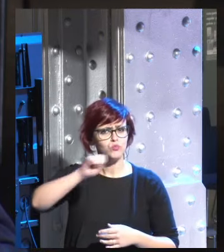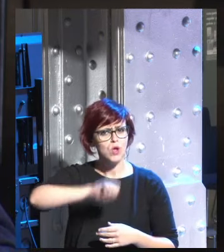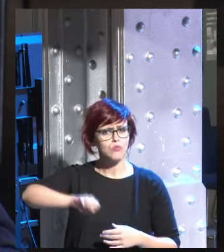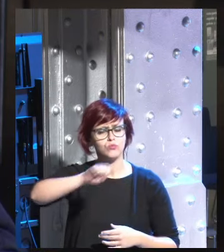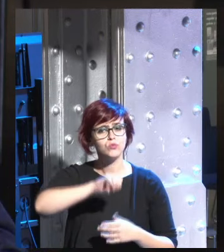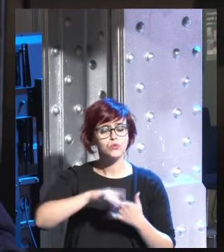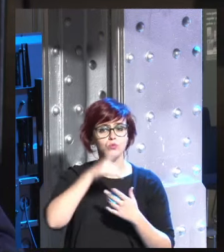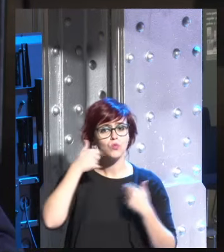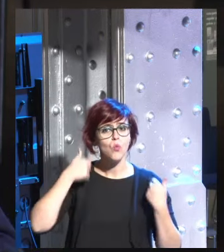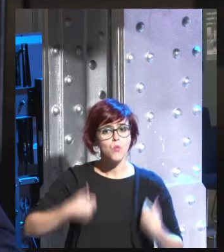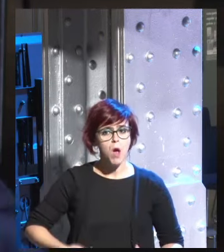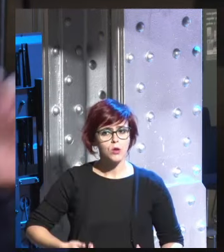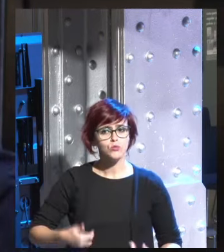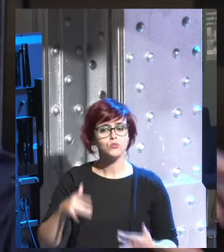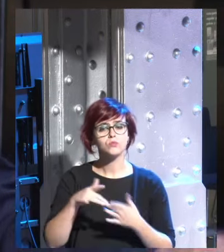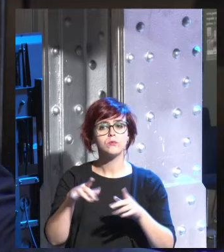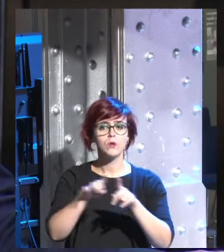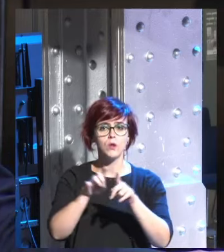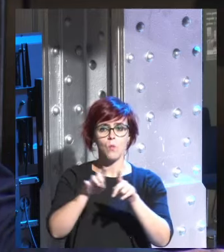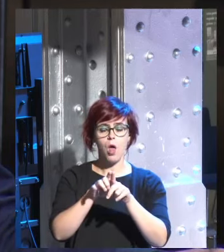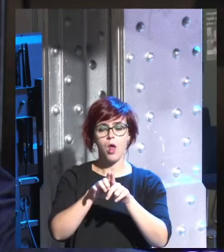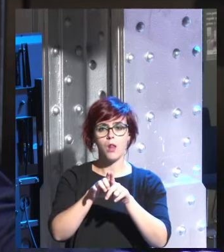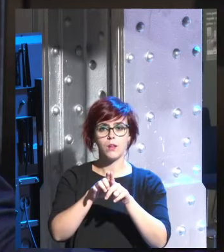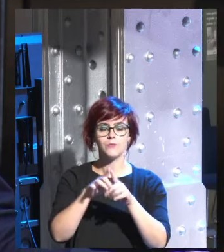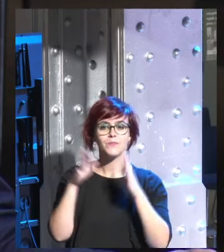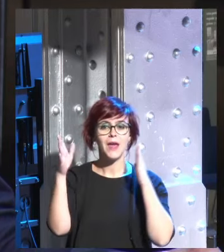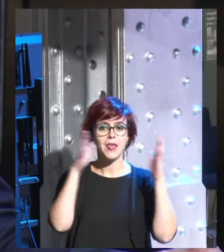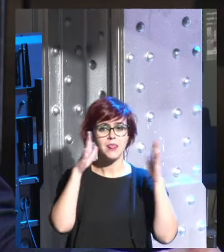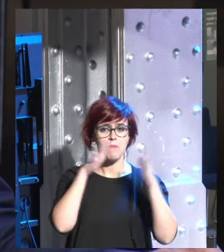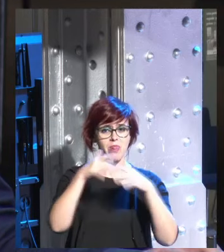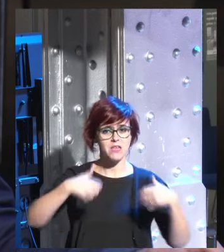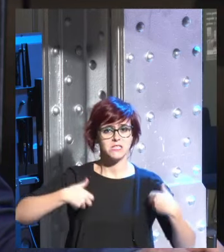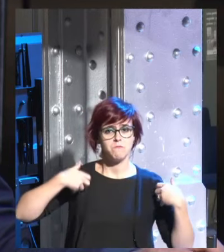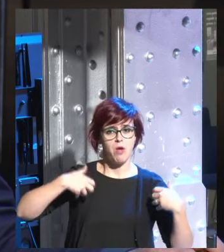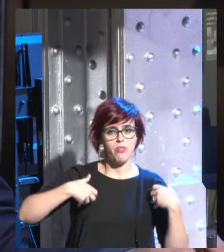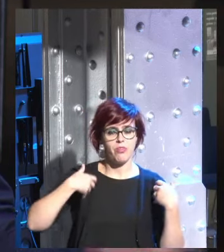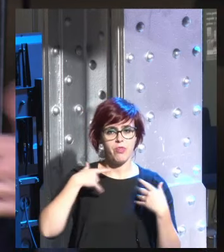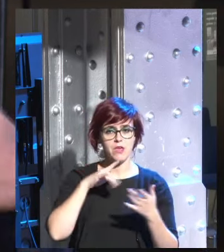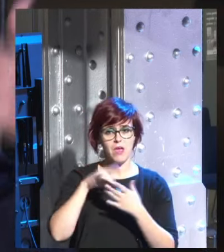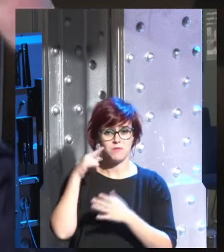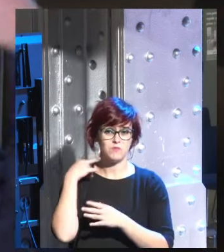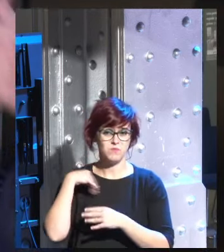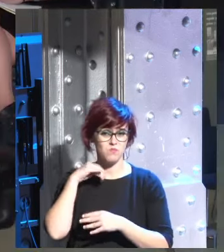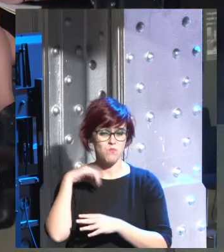estado pasando de esa etapa de chimpancés a los simios superiores